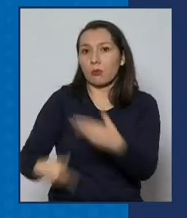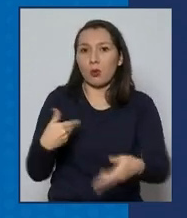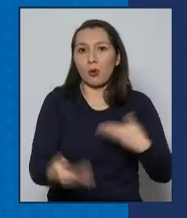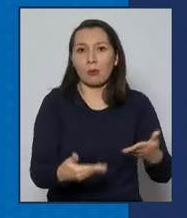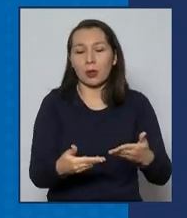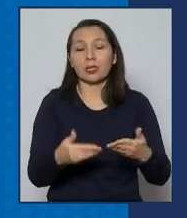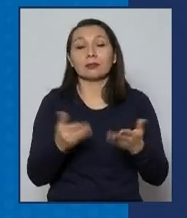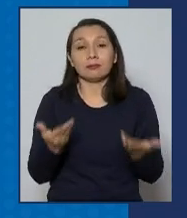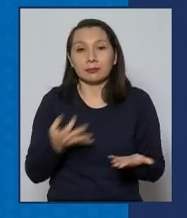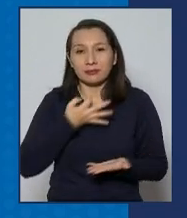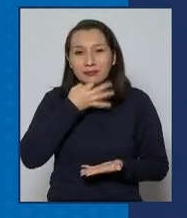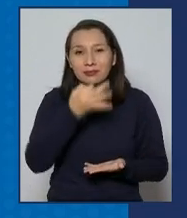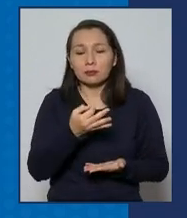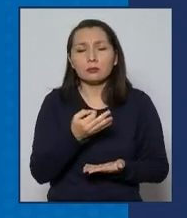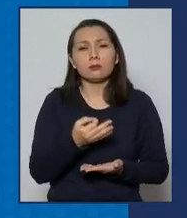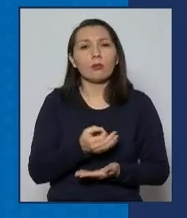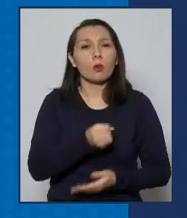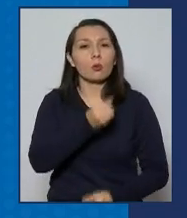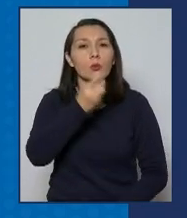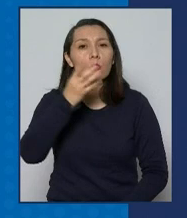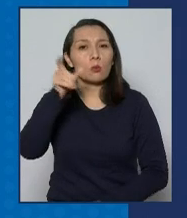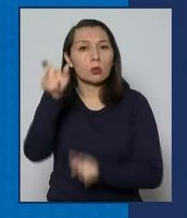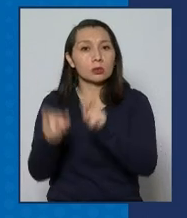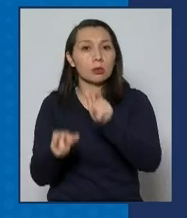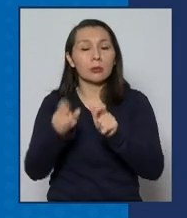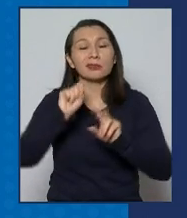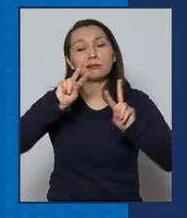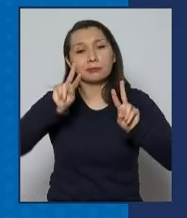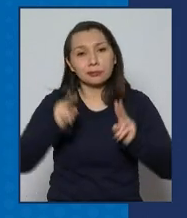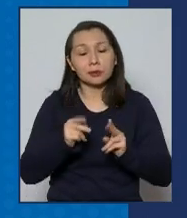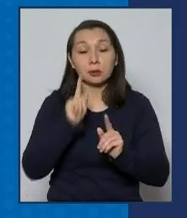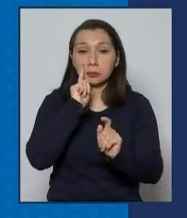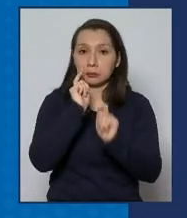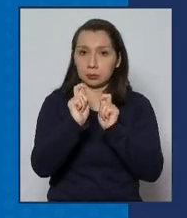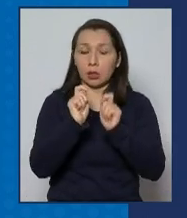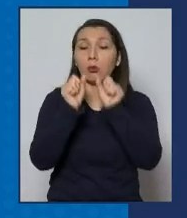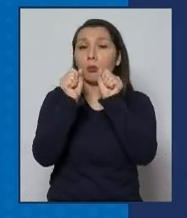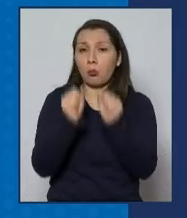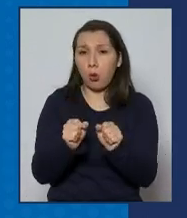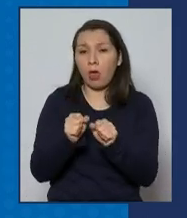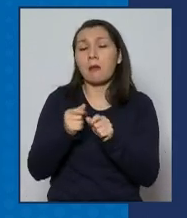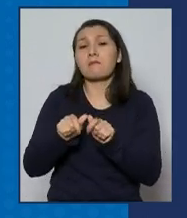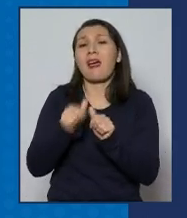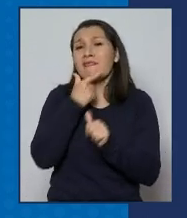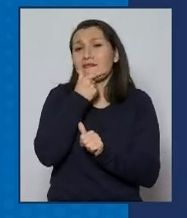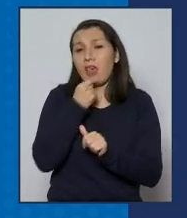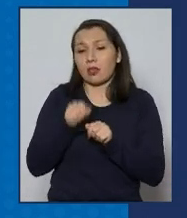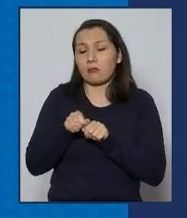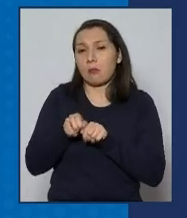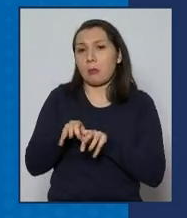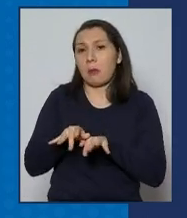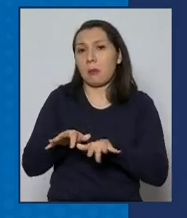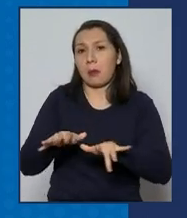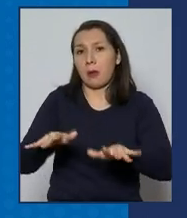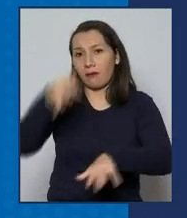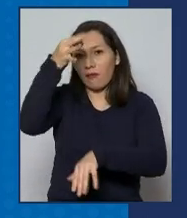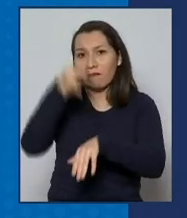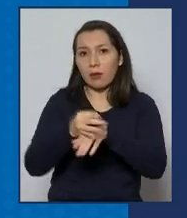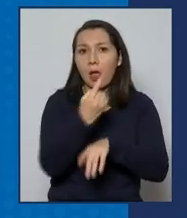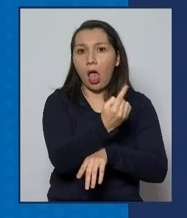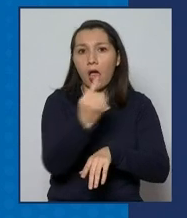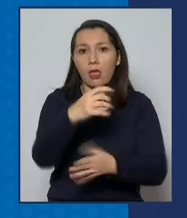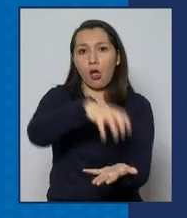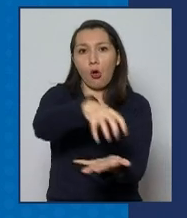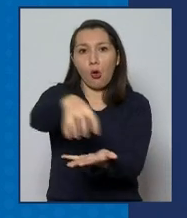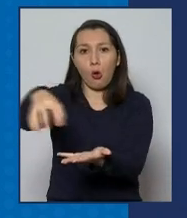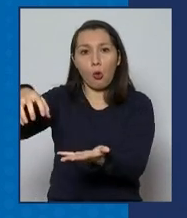que estamos señalando es cuántas personas representan un riesgo de difusión de la enfermedad en cada una de las